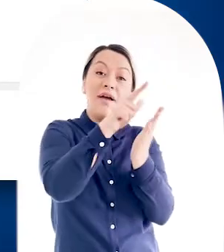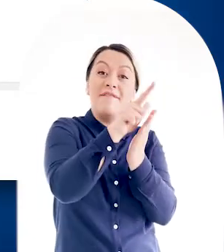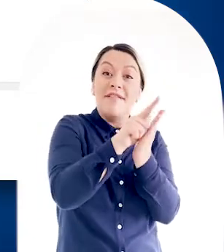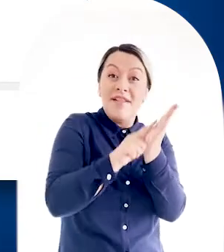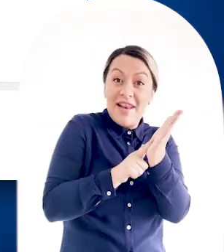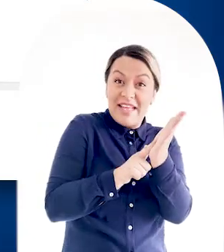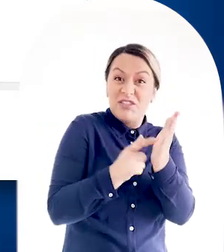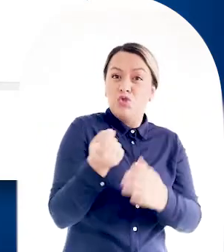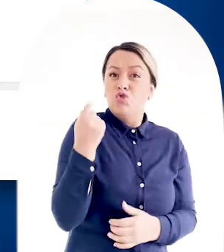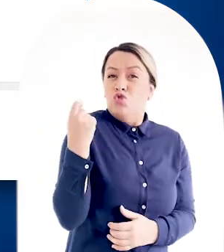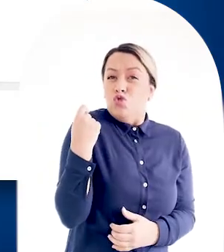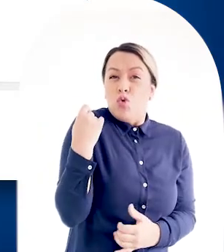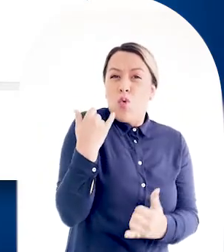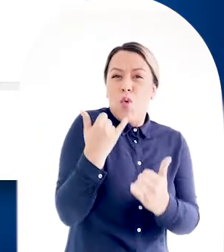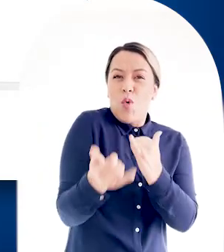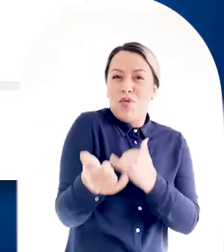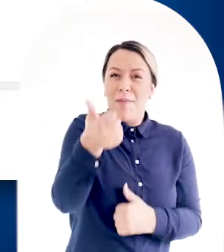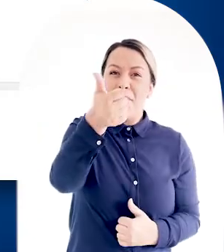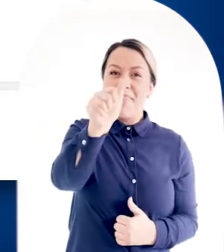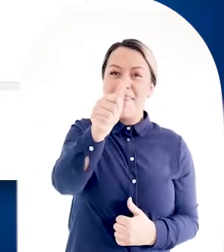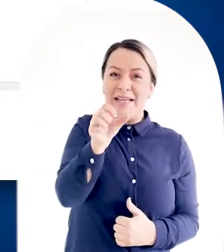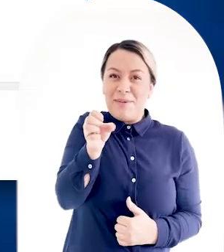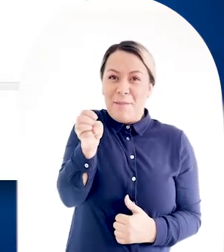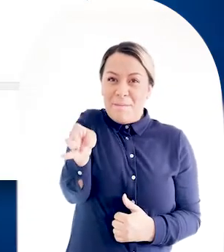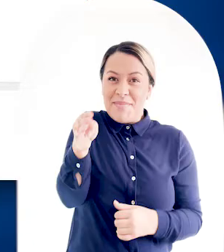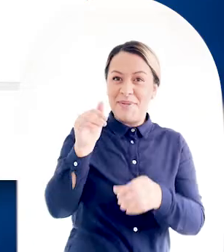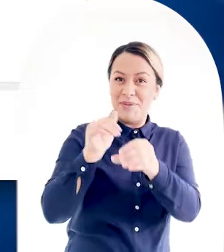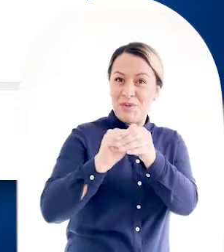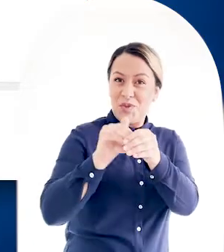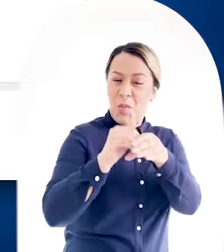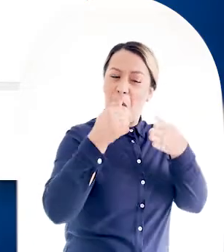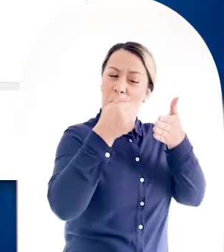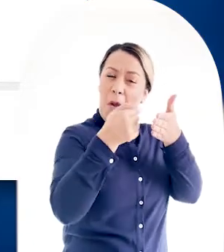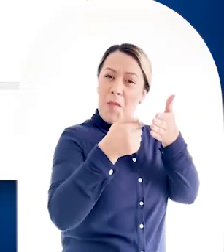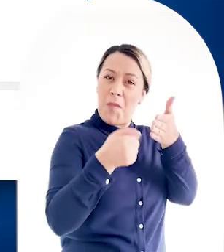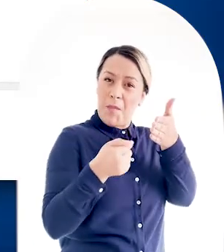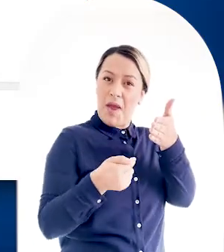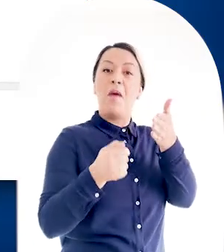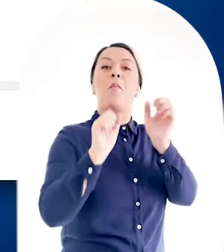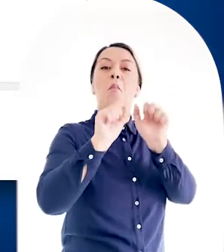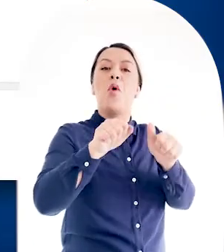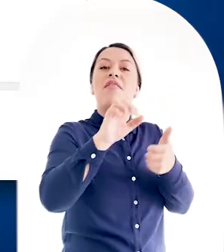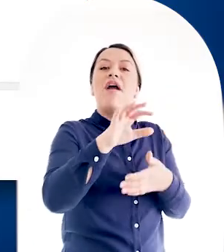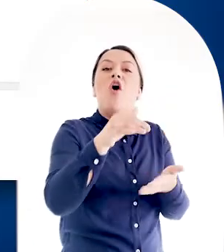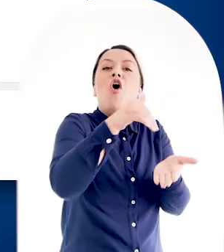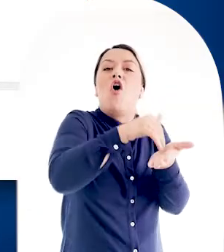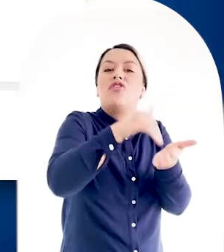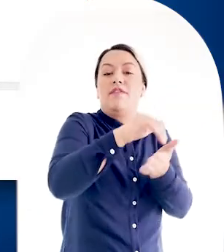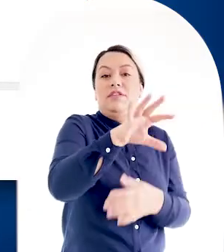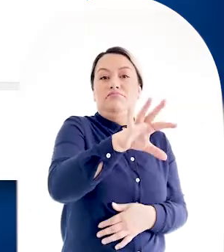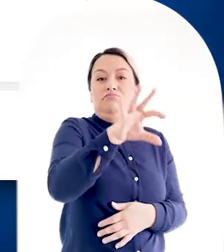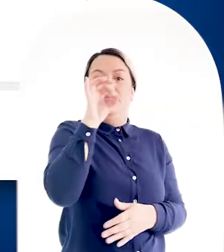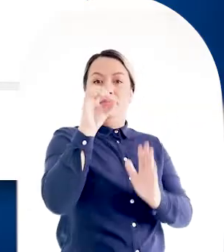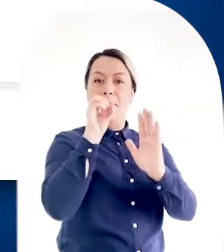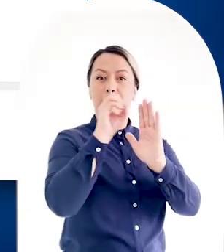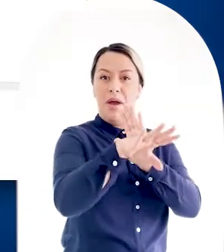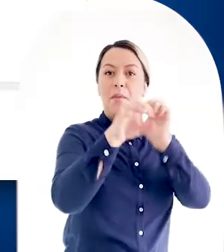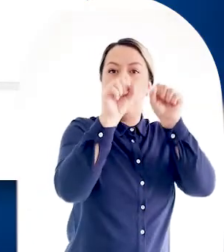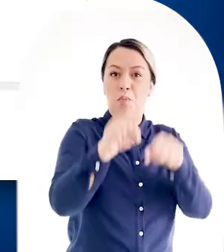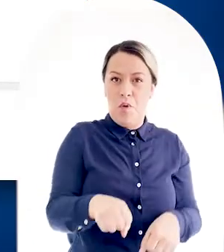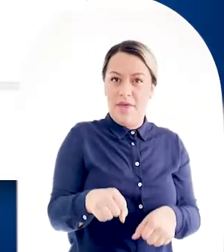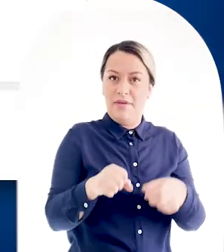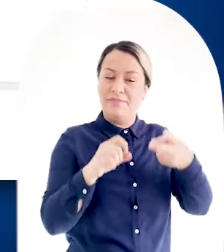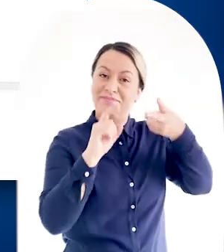hemos realizado transferencias y donde podremos volver a escoger alguna de ellas para hacer nuevamente una transferencia.